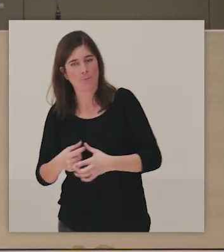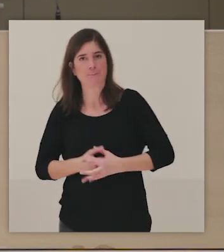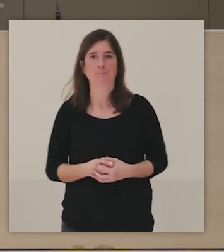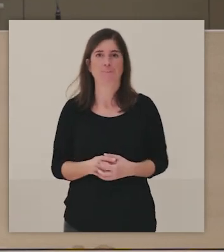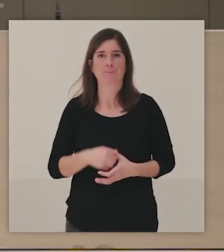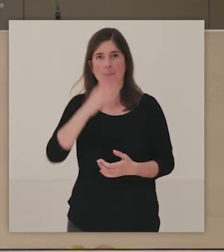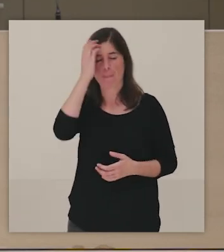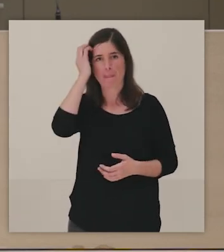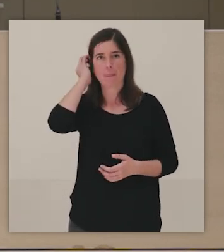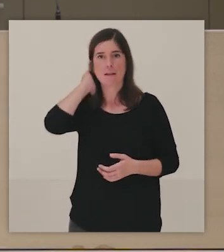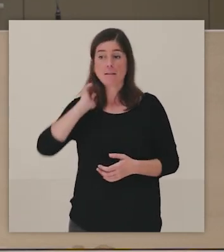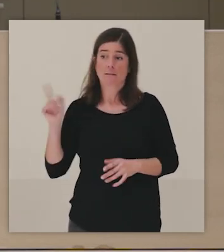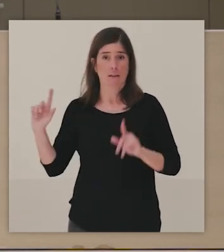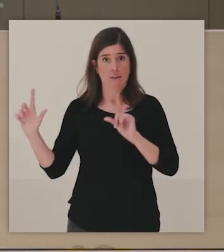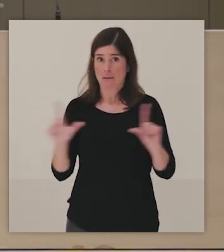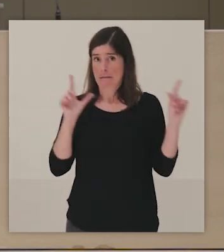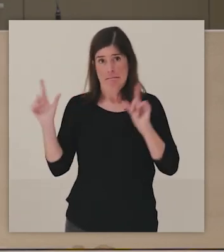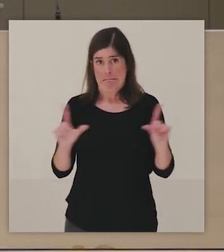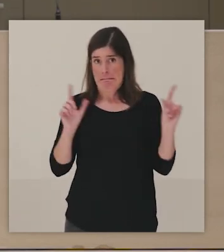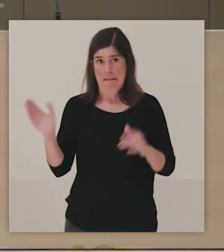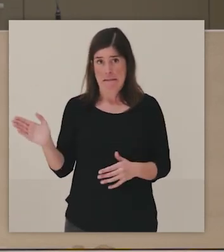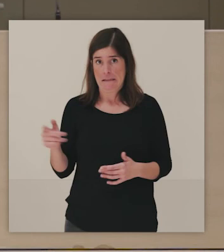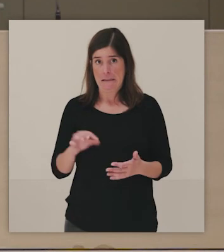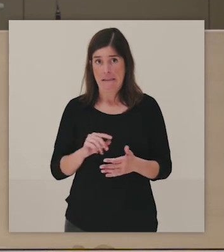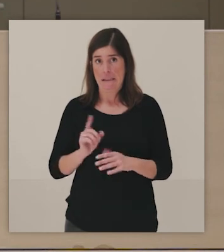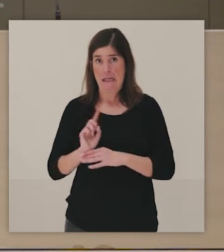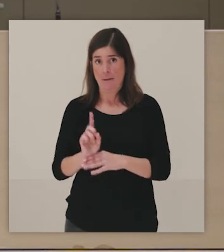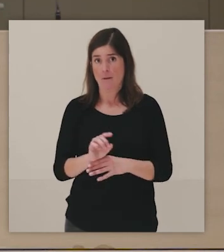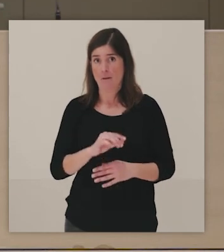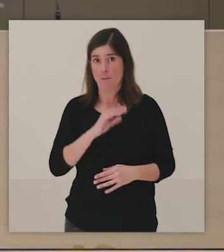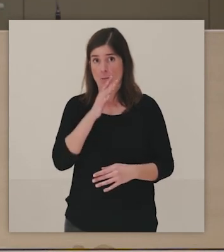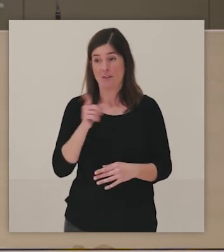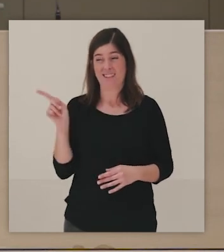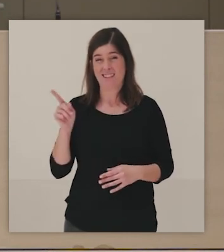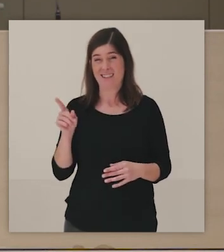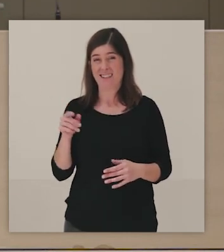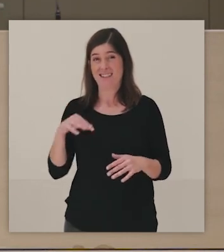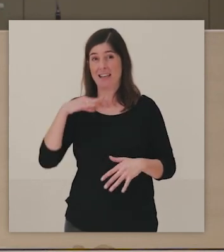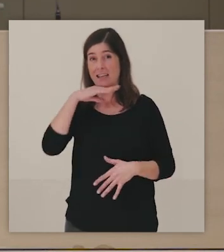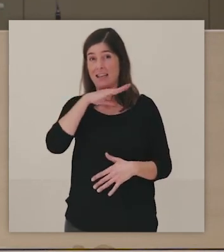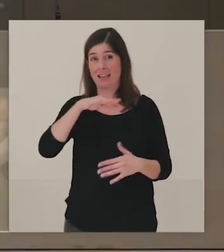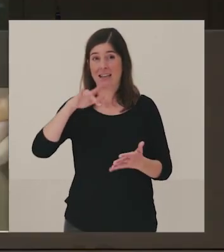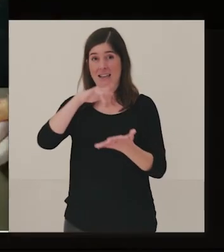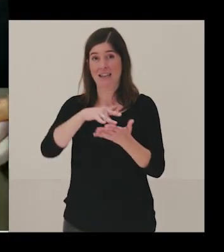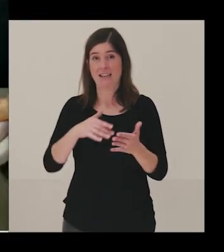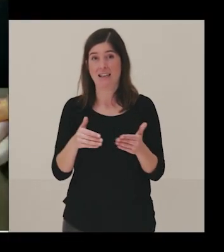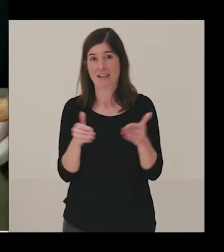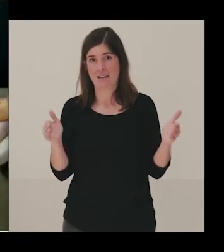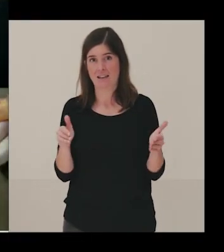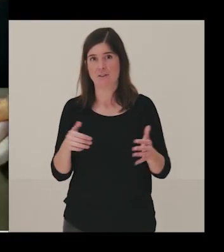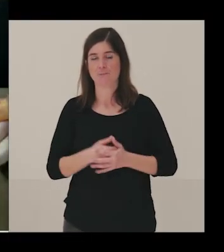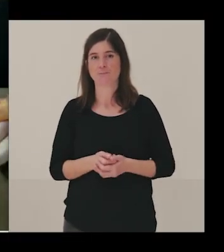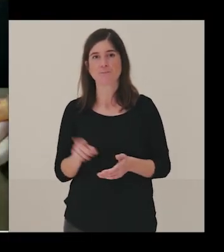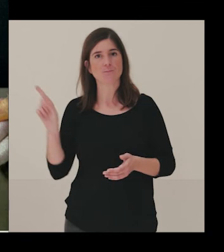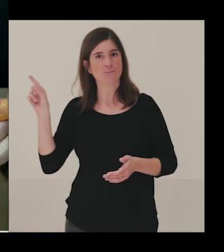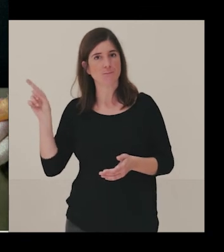el lugar. Y estos los voy a pasar ya así un poquito más rápido, porque este empezará ahora en enero, Marcos de Mira,